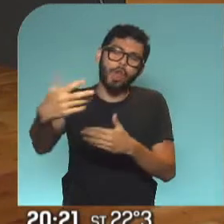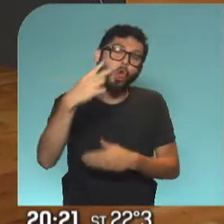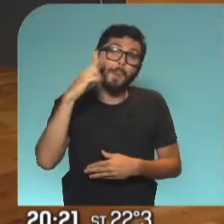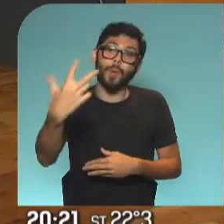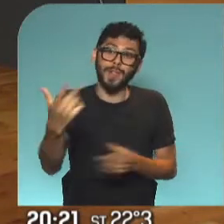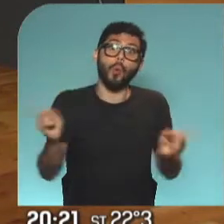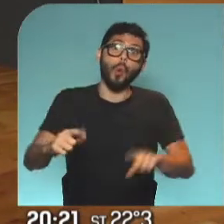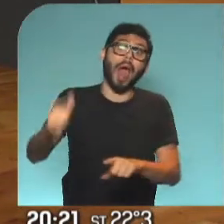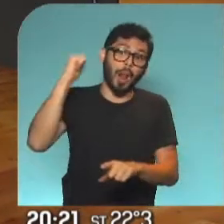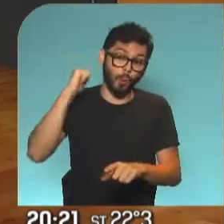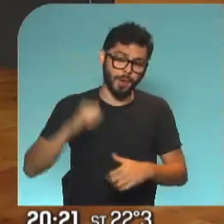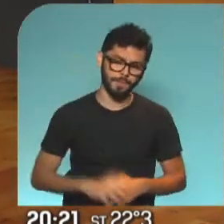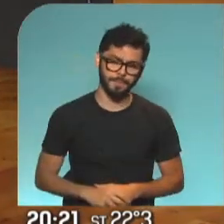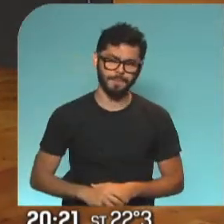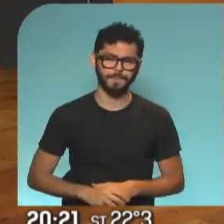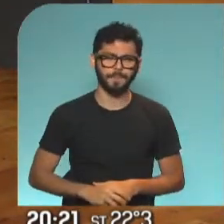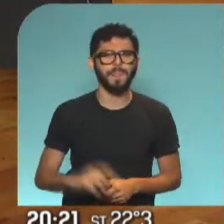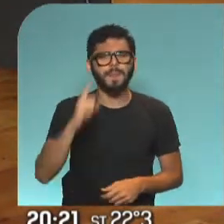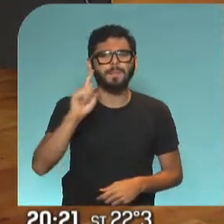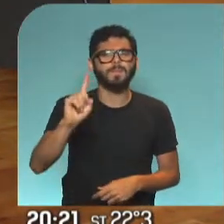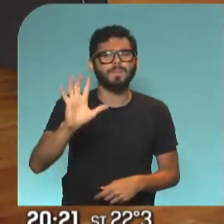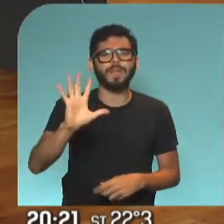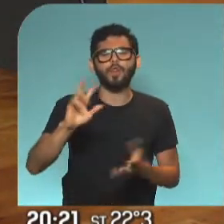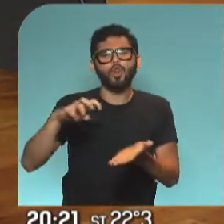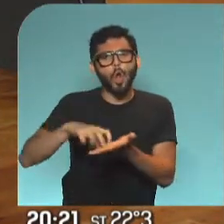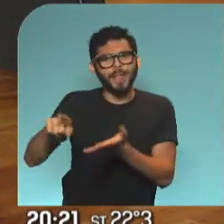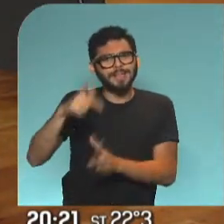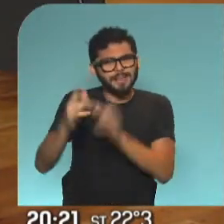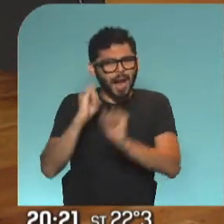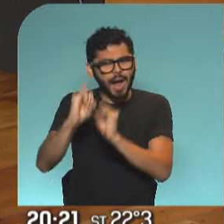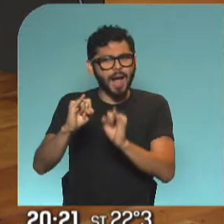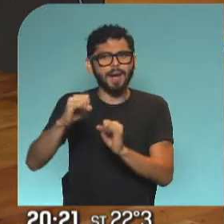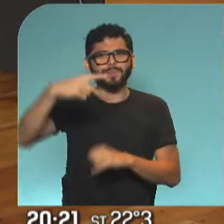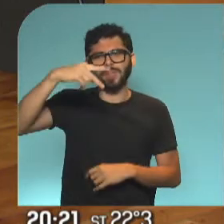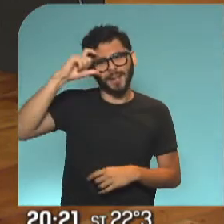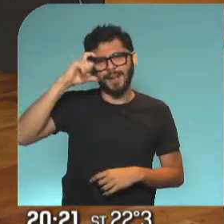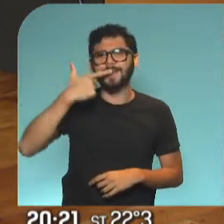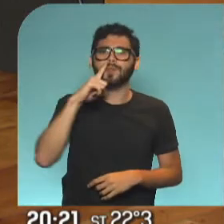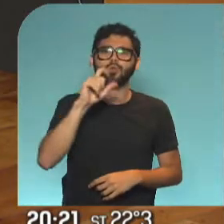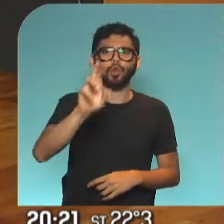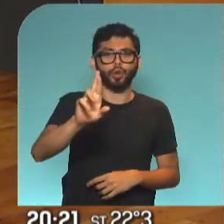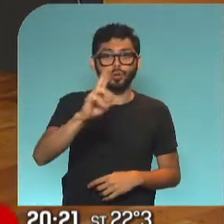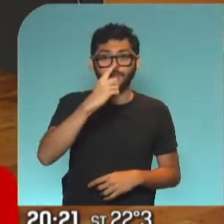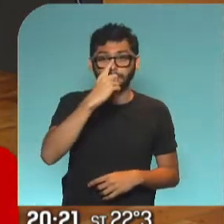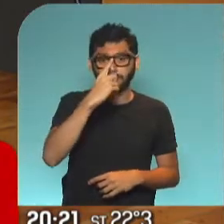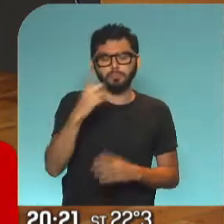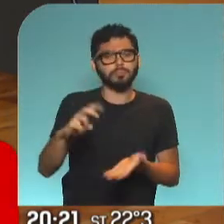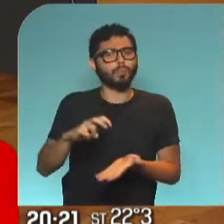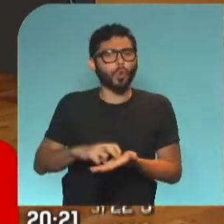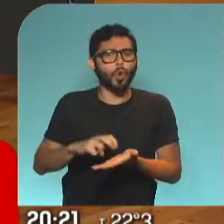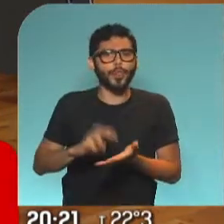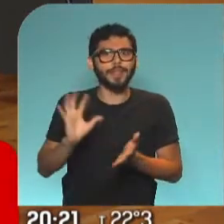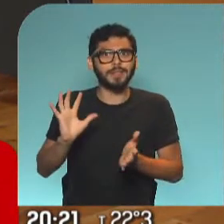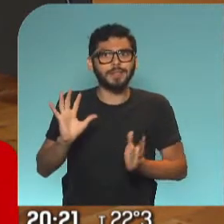Preste atención a esta historia, a esta noticia que va a desandar Néstor Espósito. Una noticia que hasta incluso puede